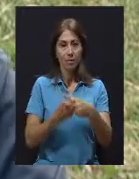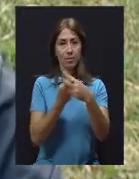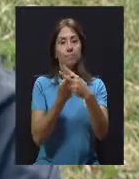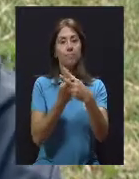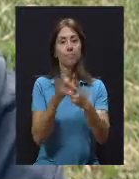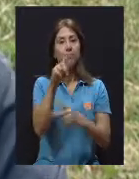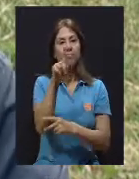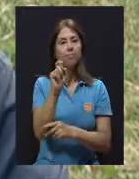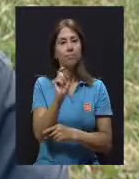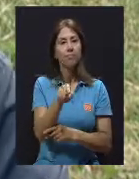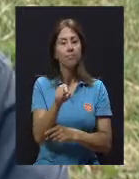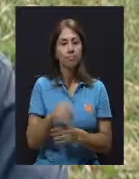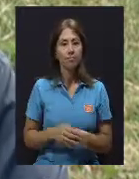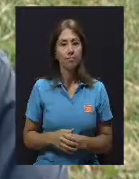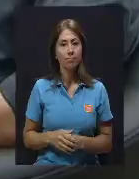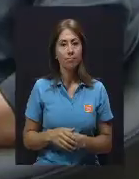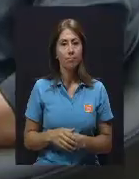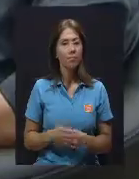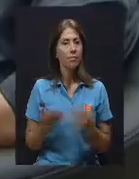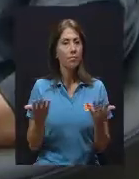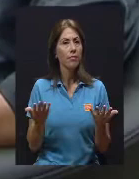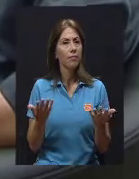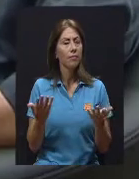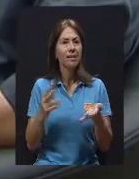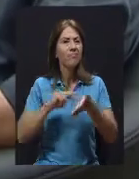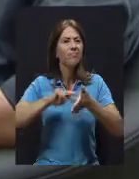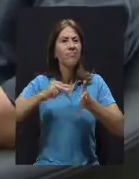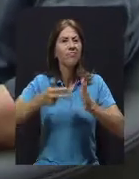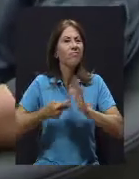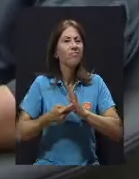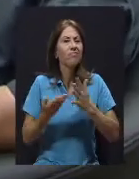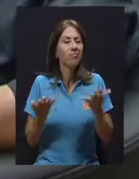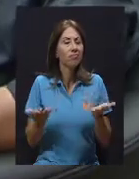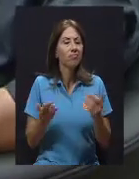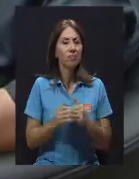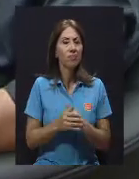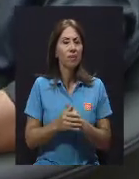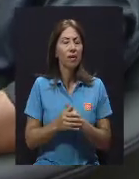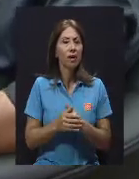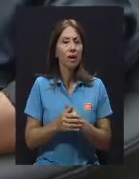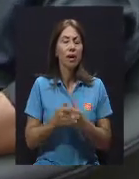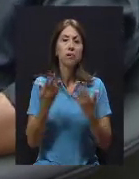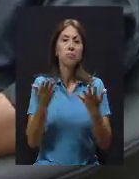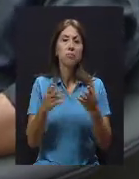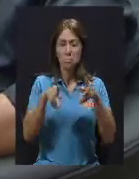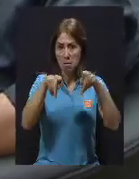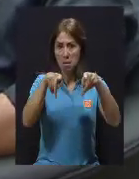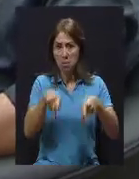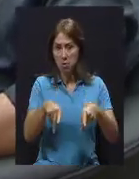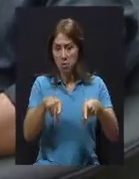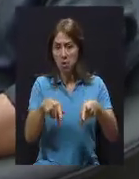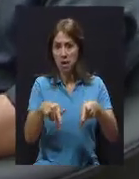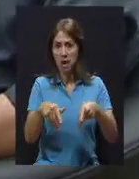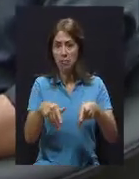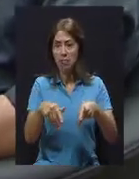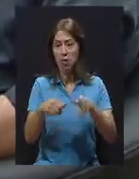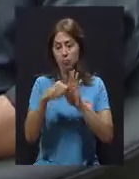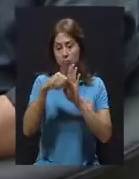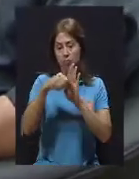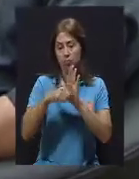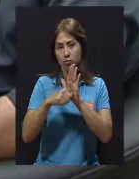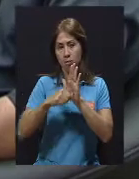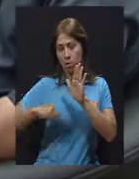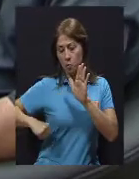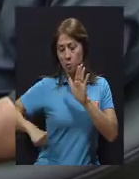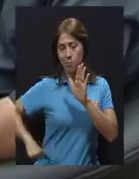preguntándole, ¿verdad? ¿Qué es lo que implica? ¿Qué en términos generales qué implica que una persona sufra un